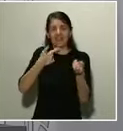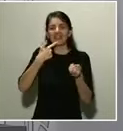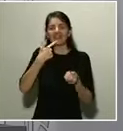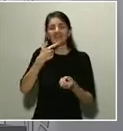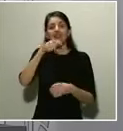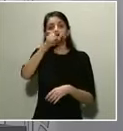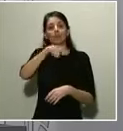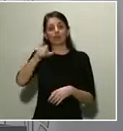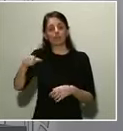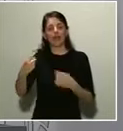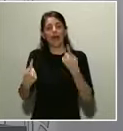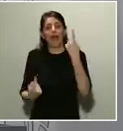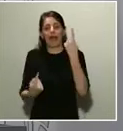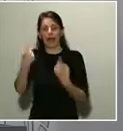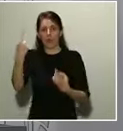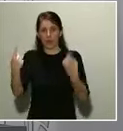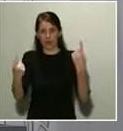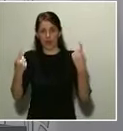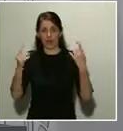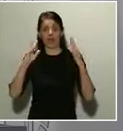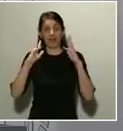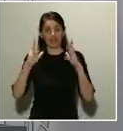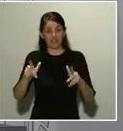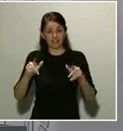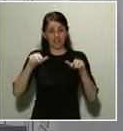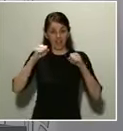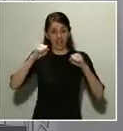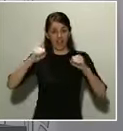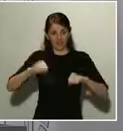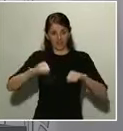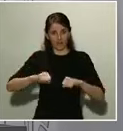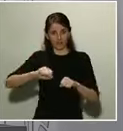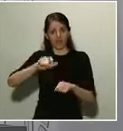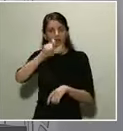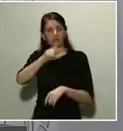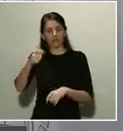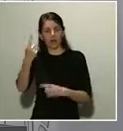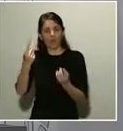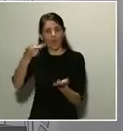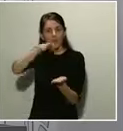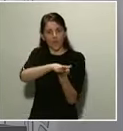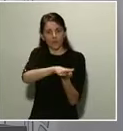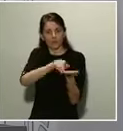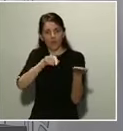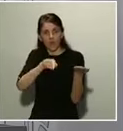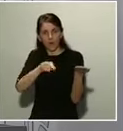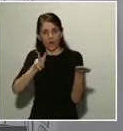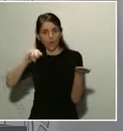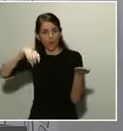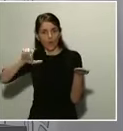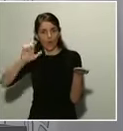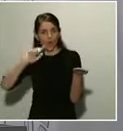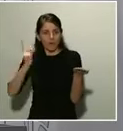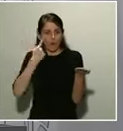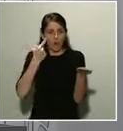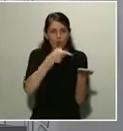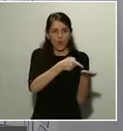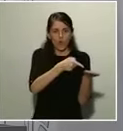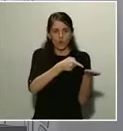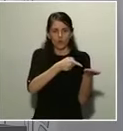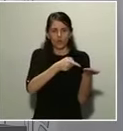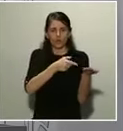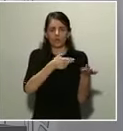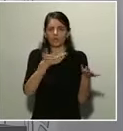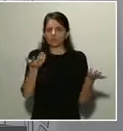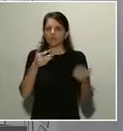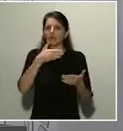en residencias de ancianos como consecuencia del trabajo de la UME, de la Unidad Militar de Emergencias. En este sentido, Televisión Española le pregunta, ante la